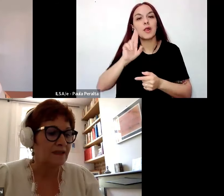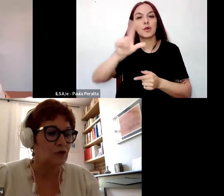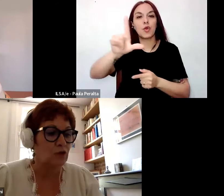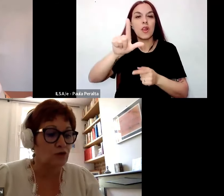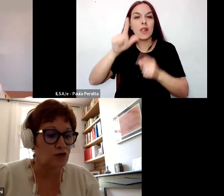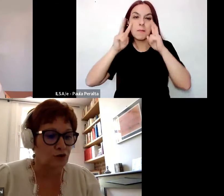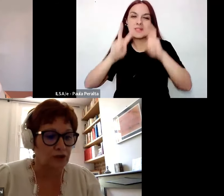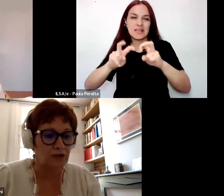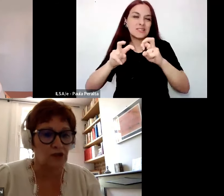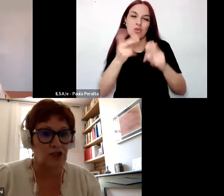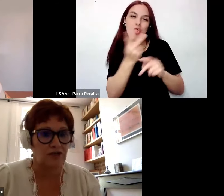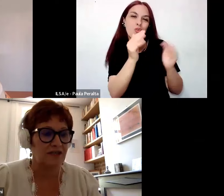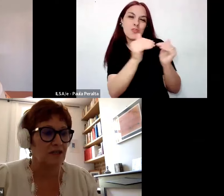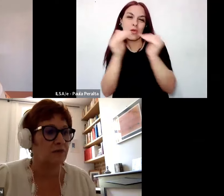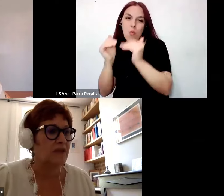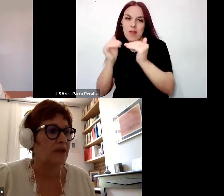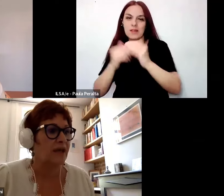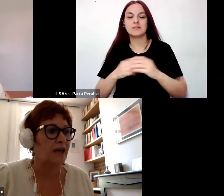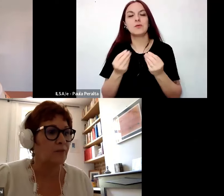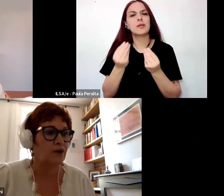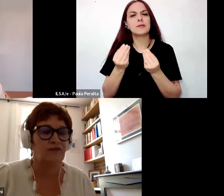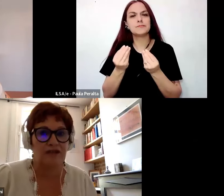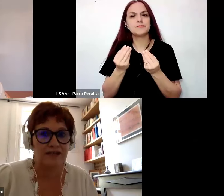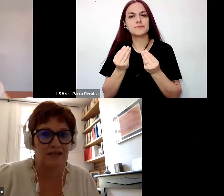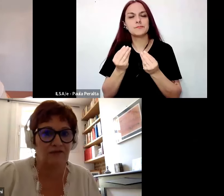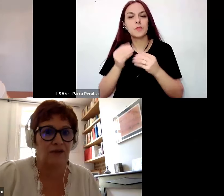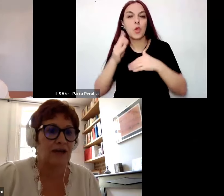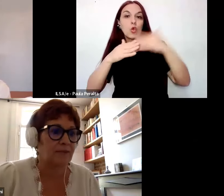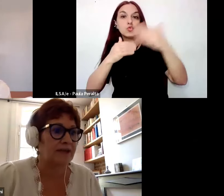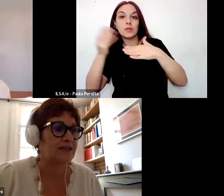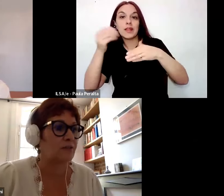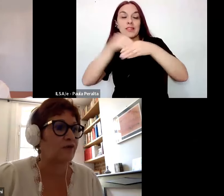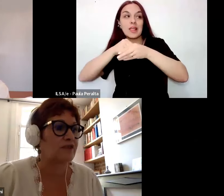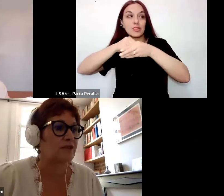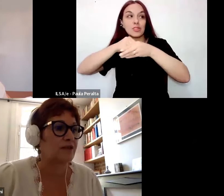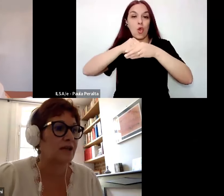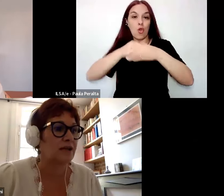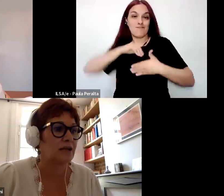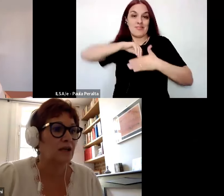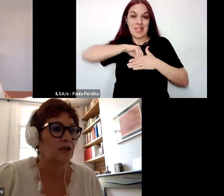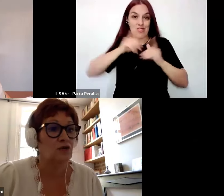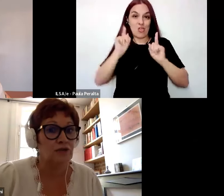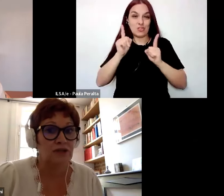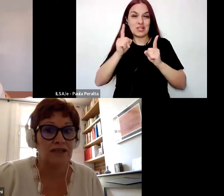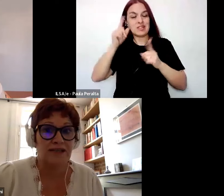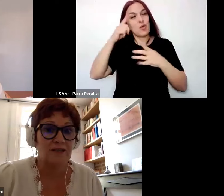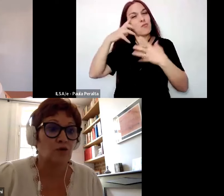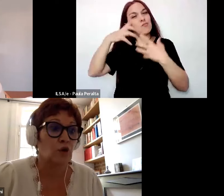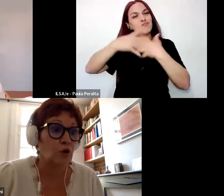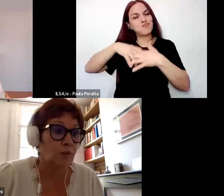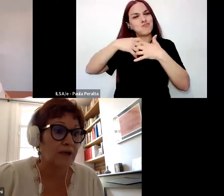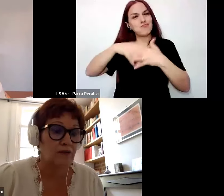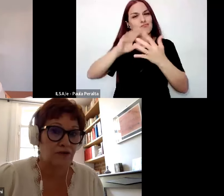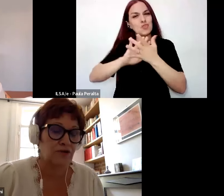en la formación, que es construir en el docente una relación reflexiva con la práctica